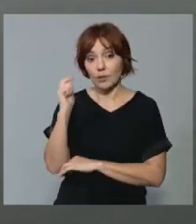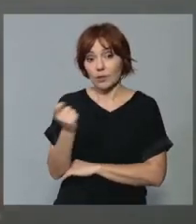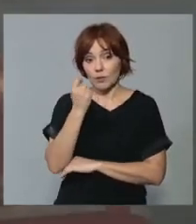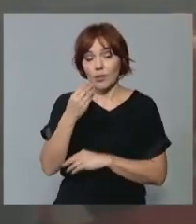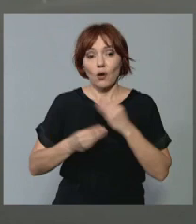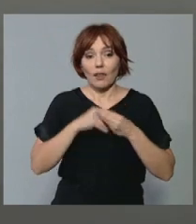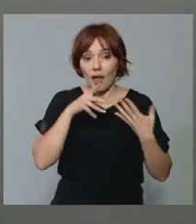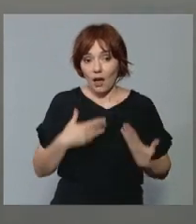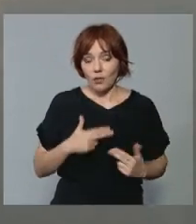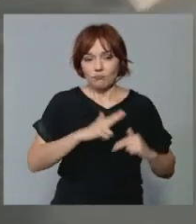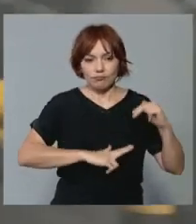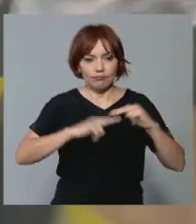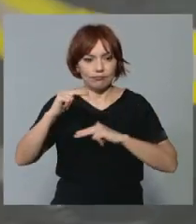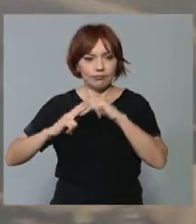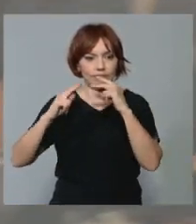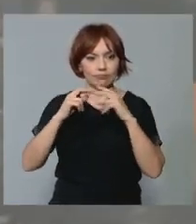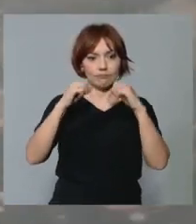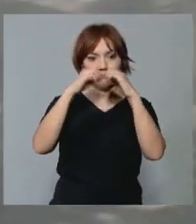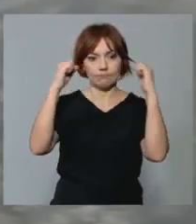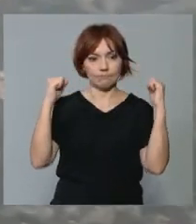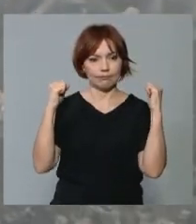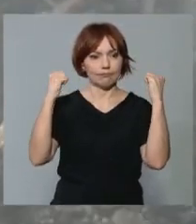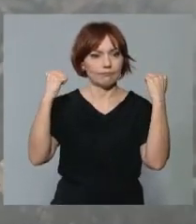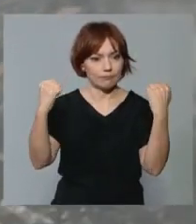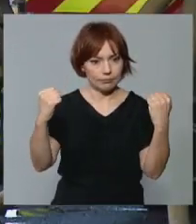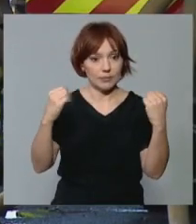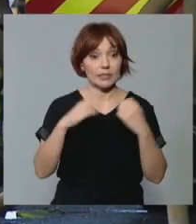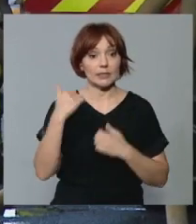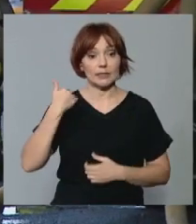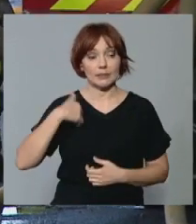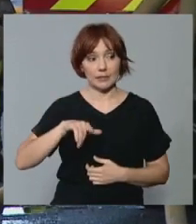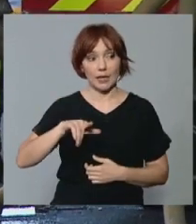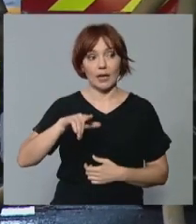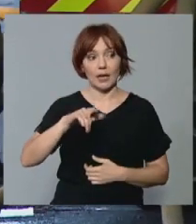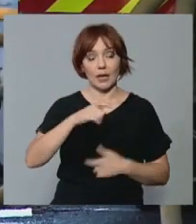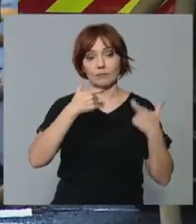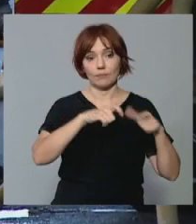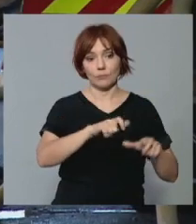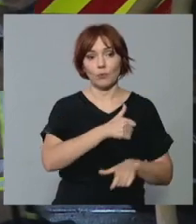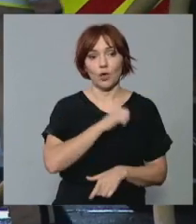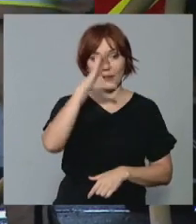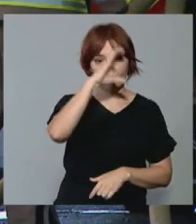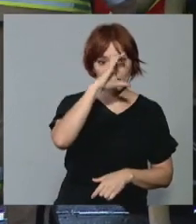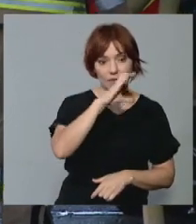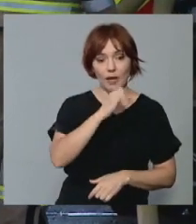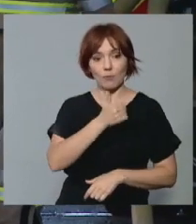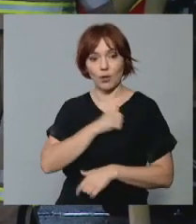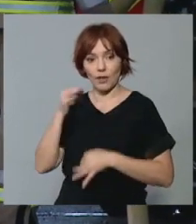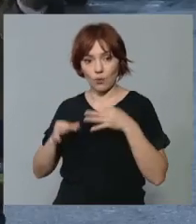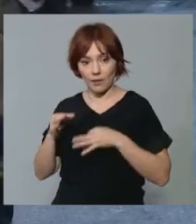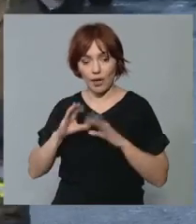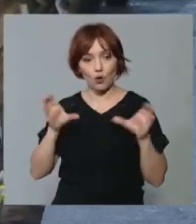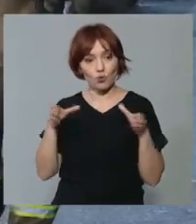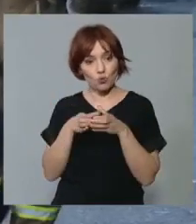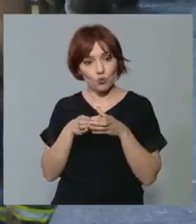apuntalamiento de la estructura del edificio para que una vez que la unidad de Policía Científica y la unidad de Policía Judicial, Grupo de Homicidios,